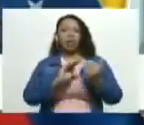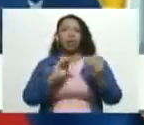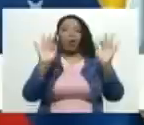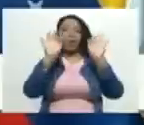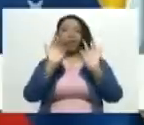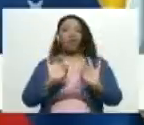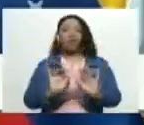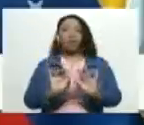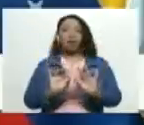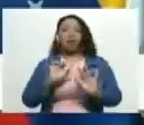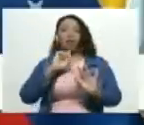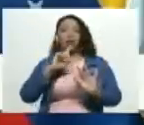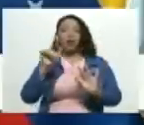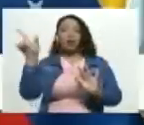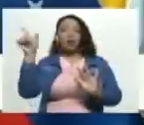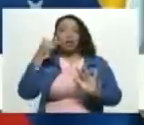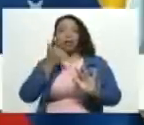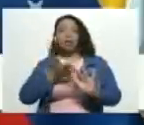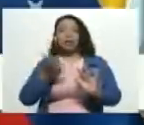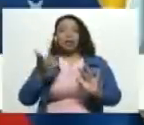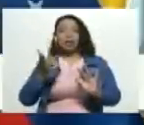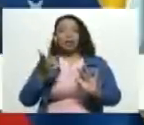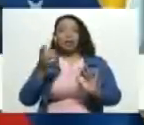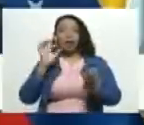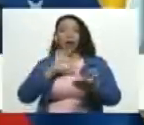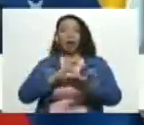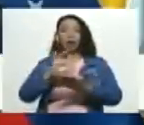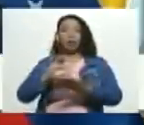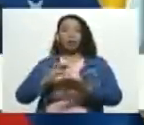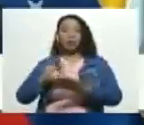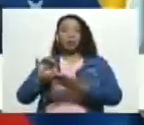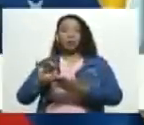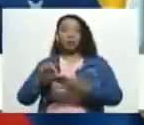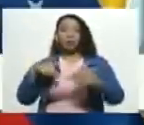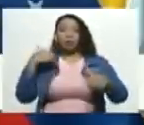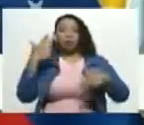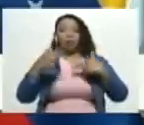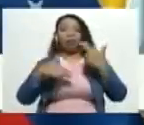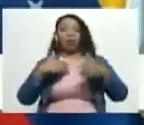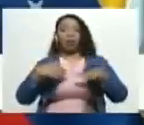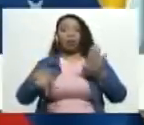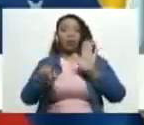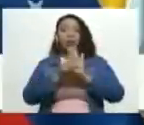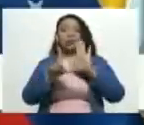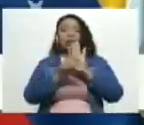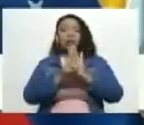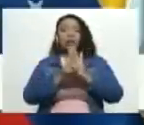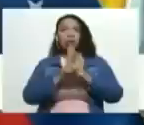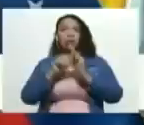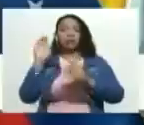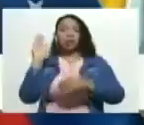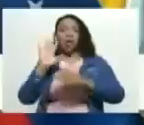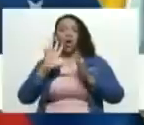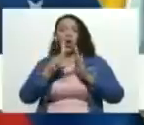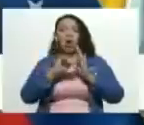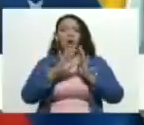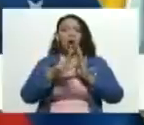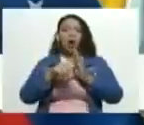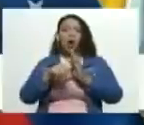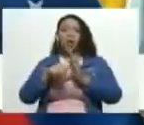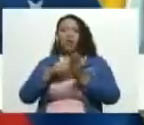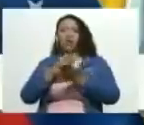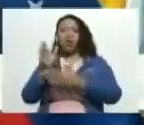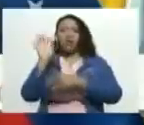destacarse que como parte de la estrategia criminal para legitimar el dinero proveniente del robo de activos y desvíos de fondos